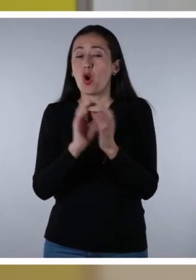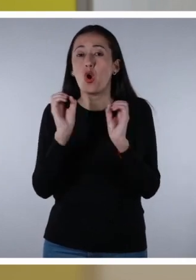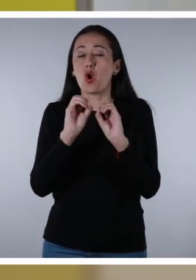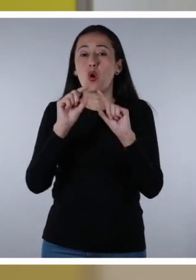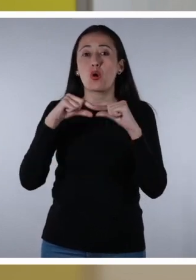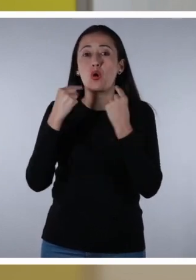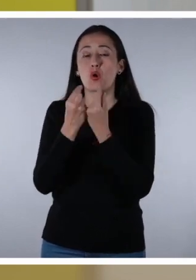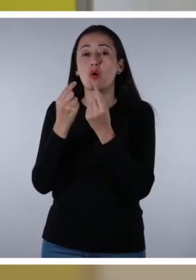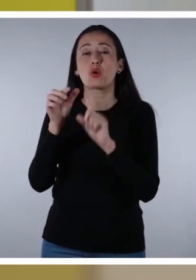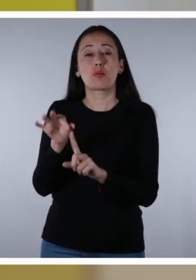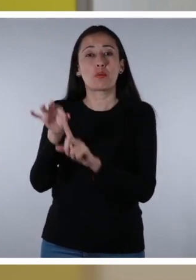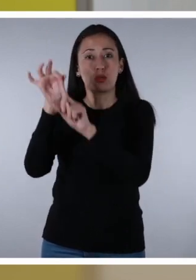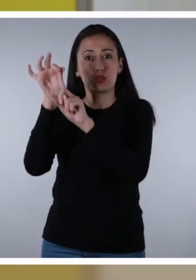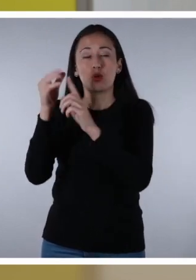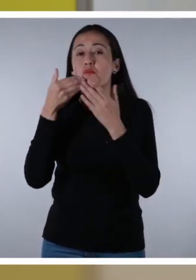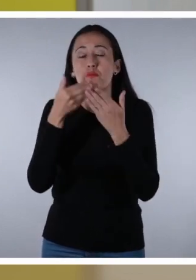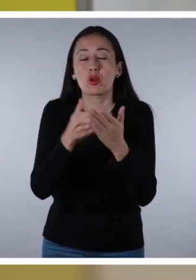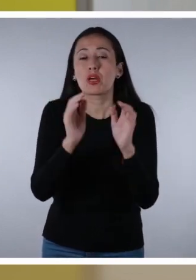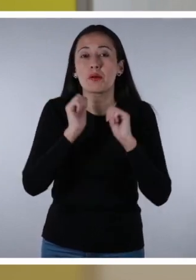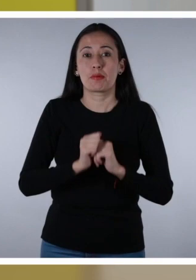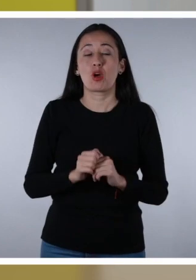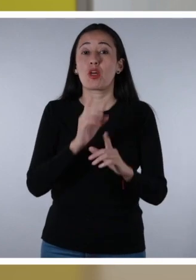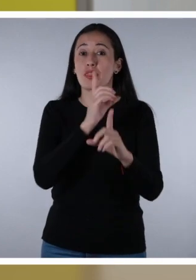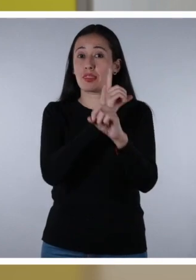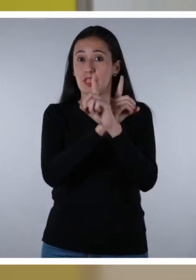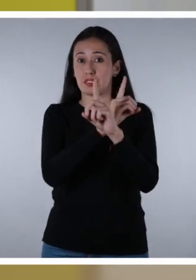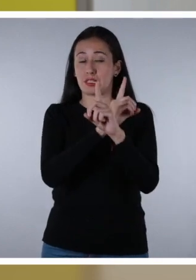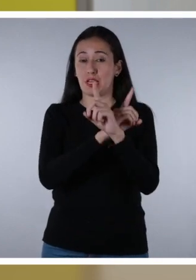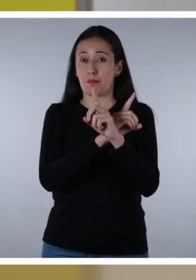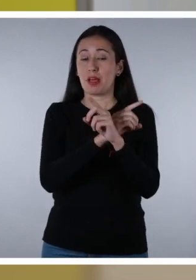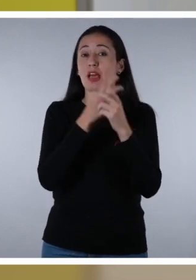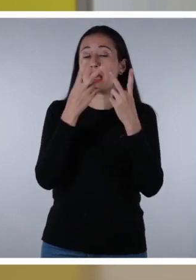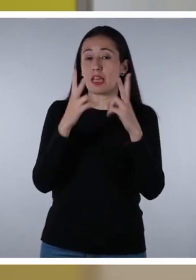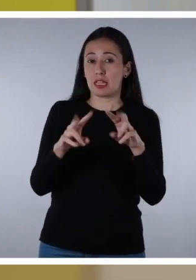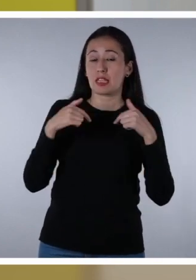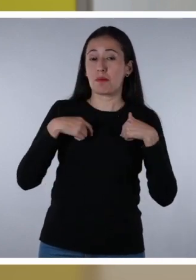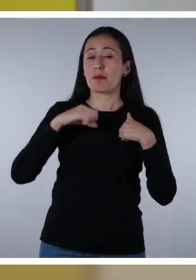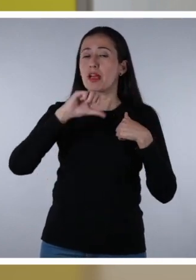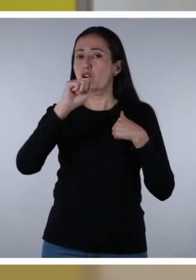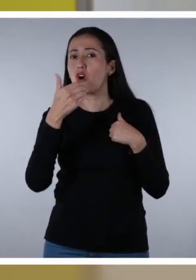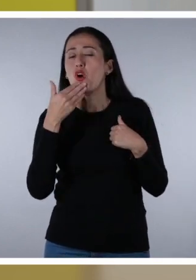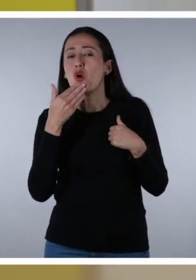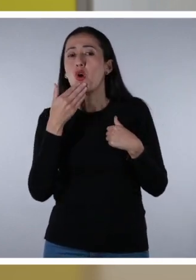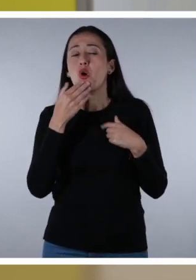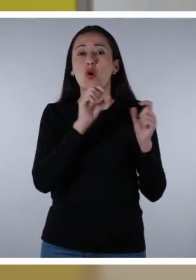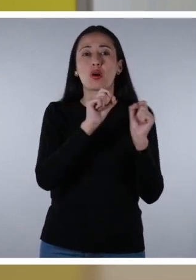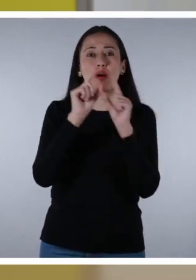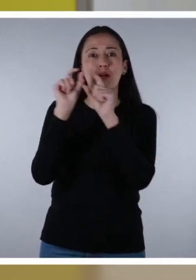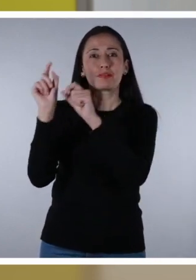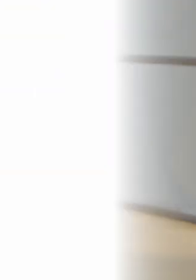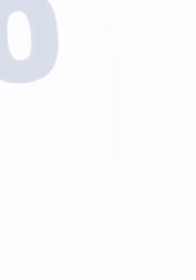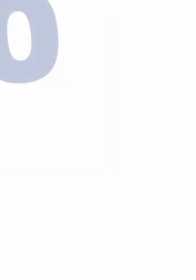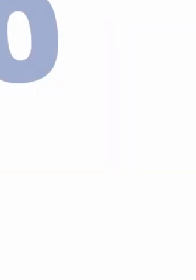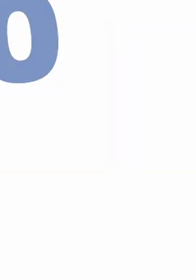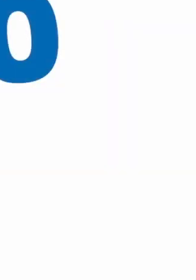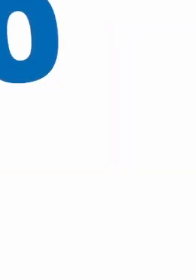vulnerabilidad. Entre ellas, quienes tienen discapacidad y o se encuentran en condición de movilidad humana.